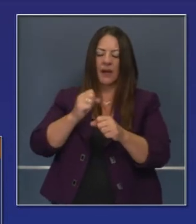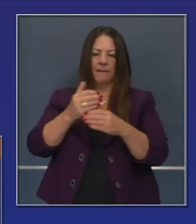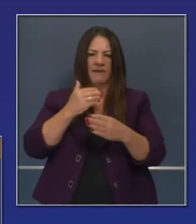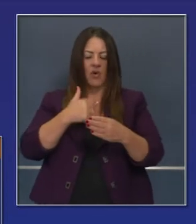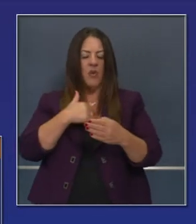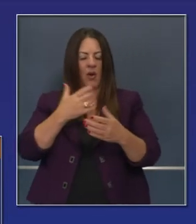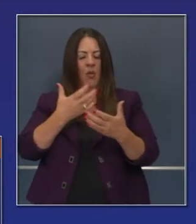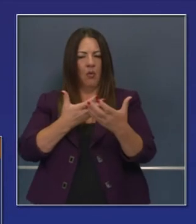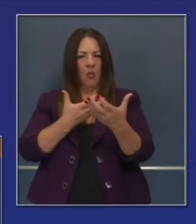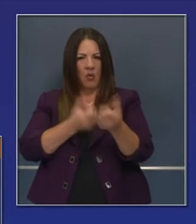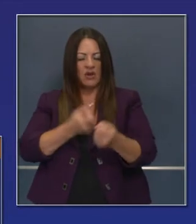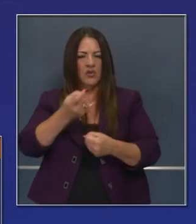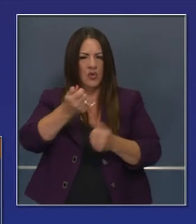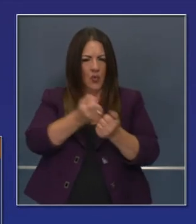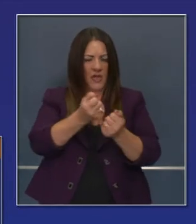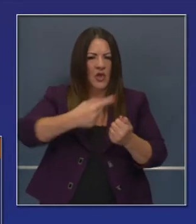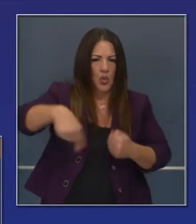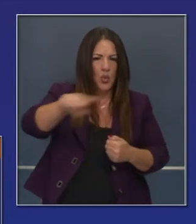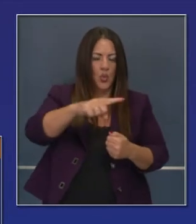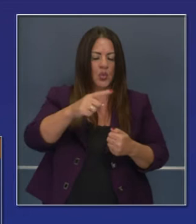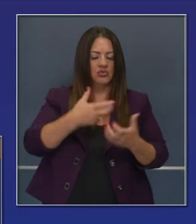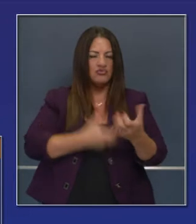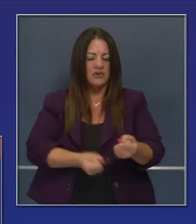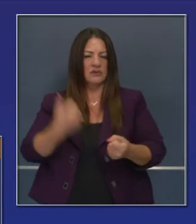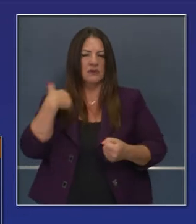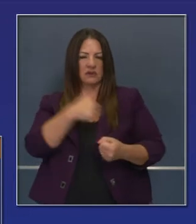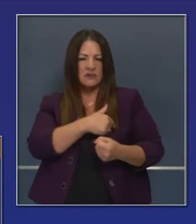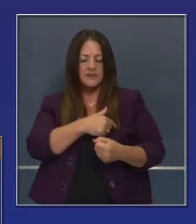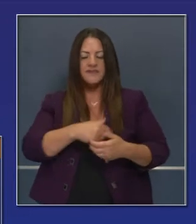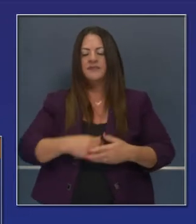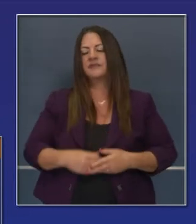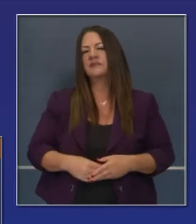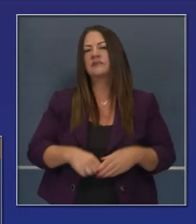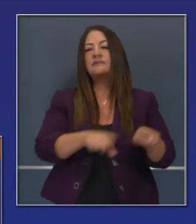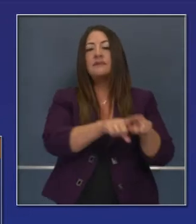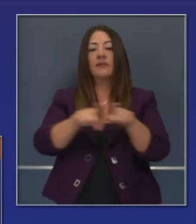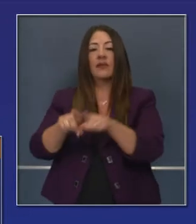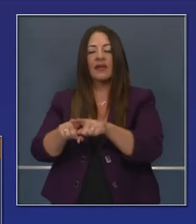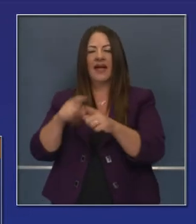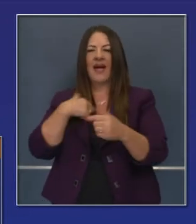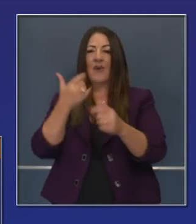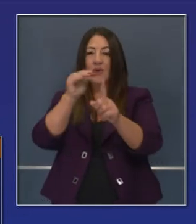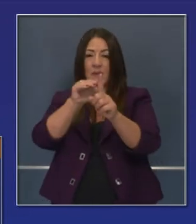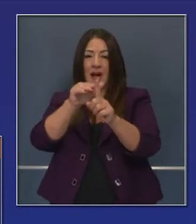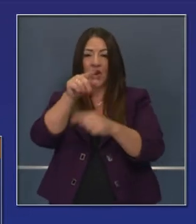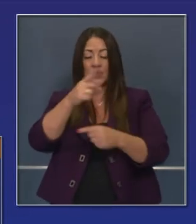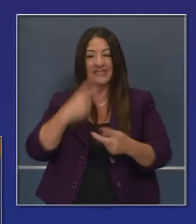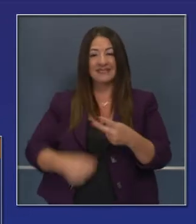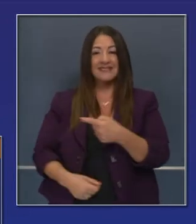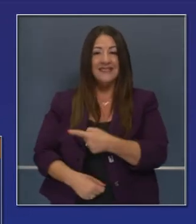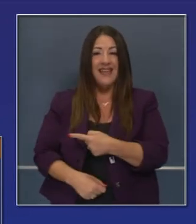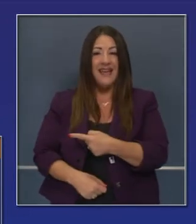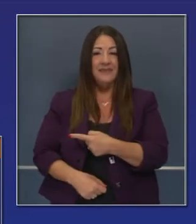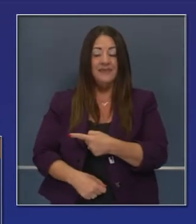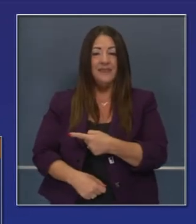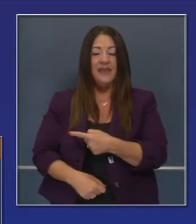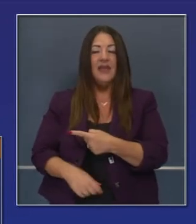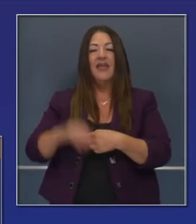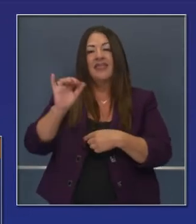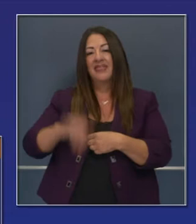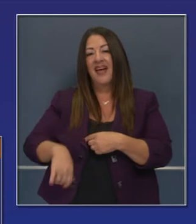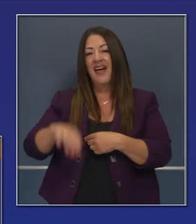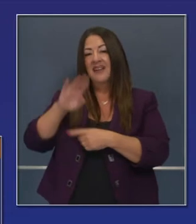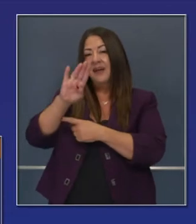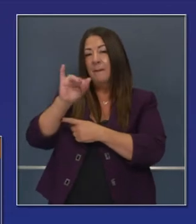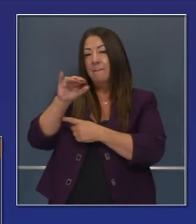rápidamente, pero con seguridad. Así mismo, quiero recordarles esta transparencia